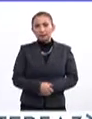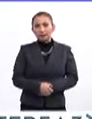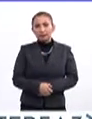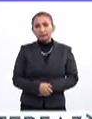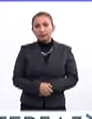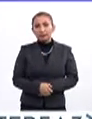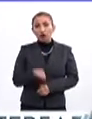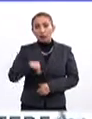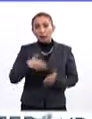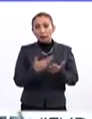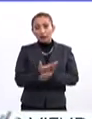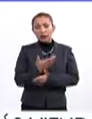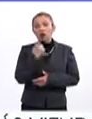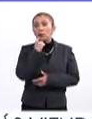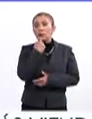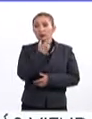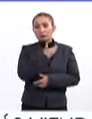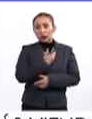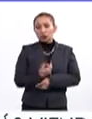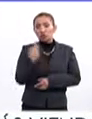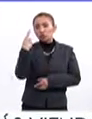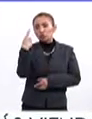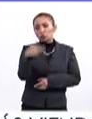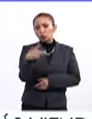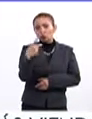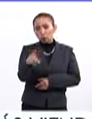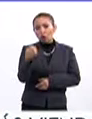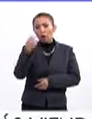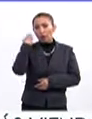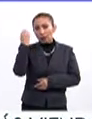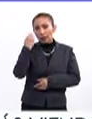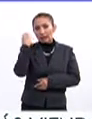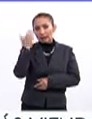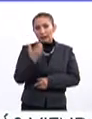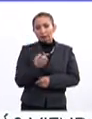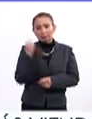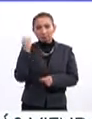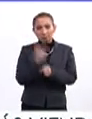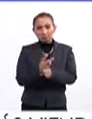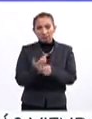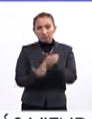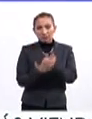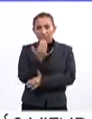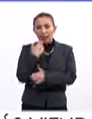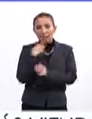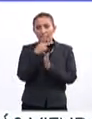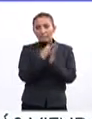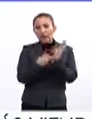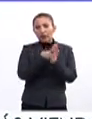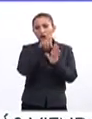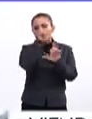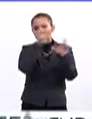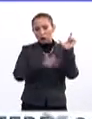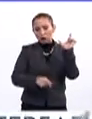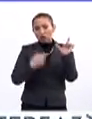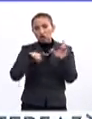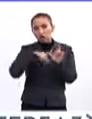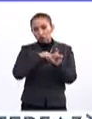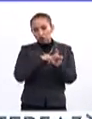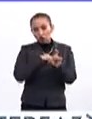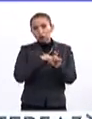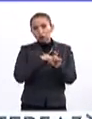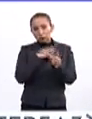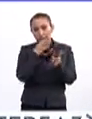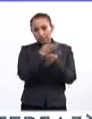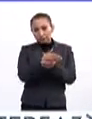esta mañana Andrés Manuel López Obrador hizo su conferencia matutina en Palacio Nacional y la agencia informativa de educación